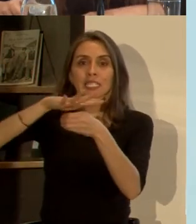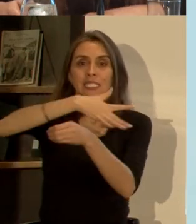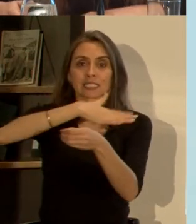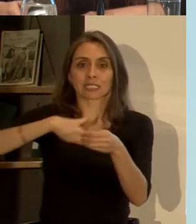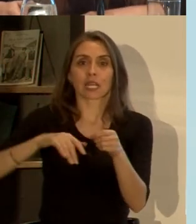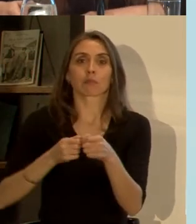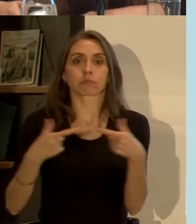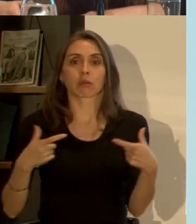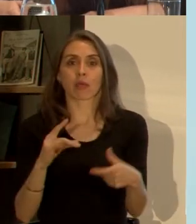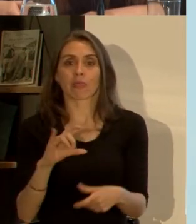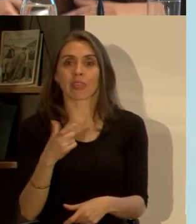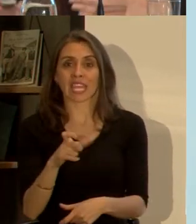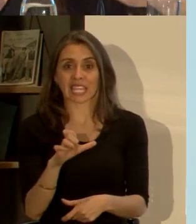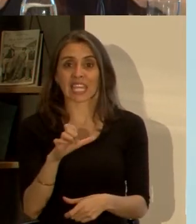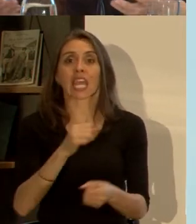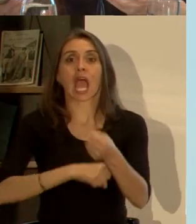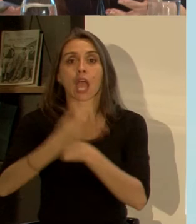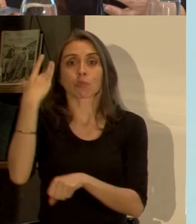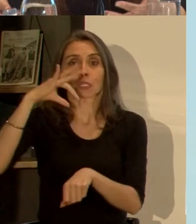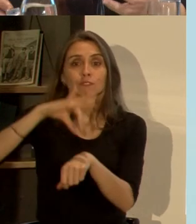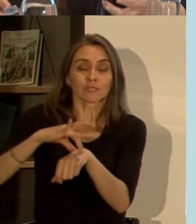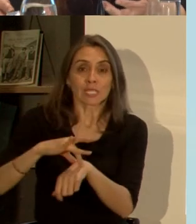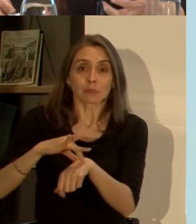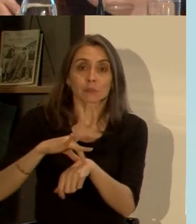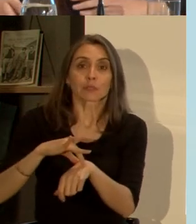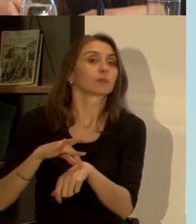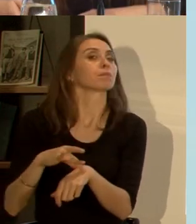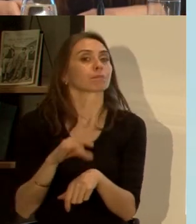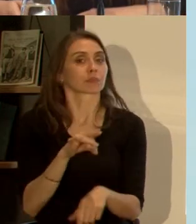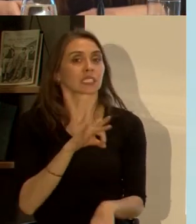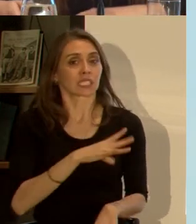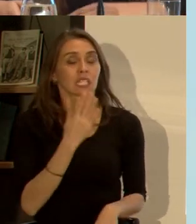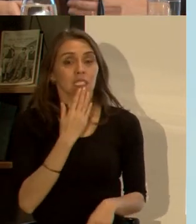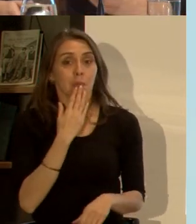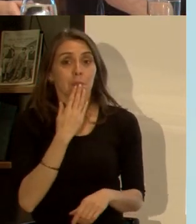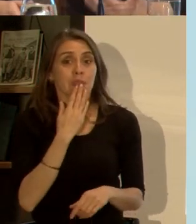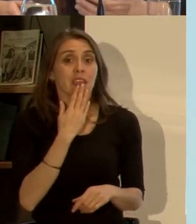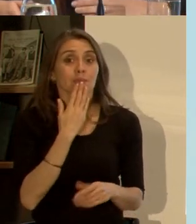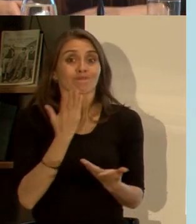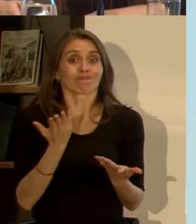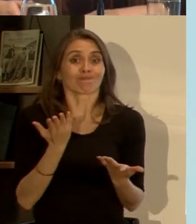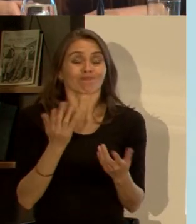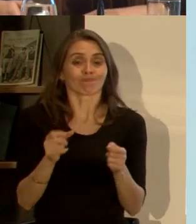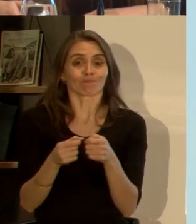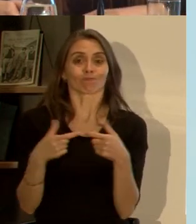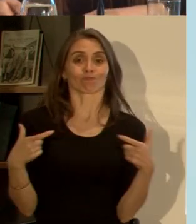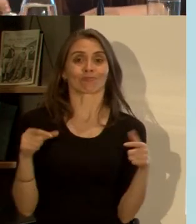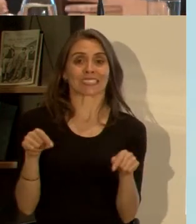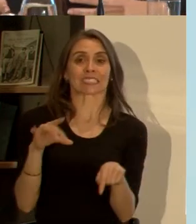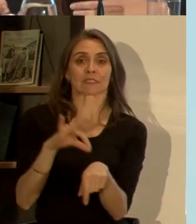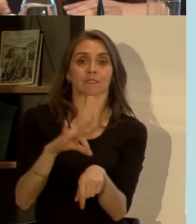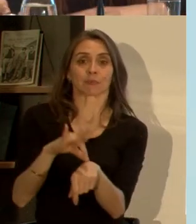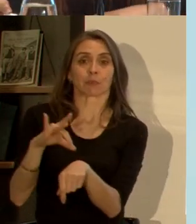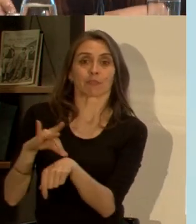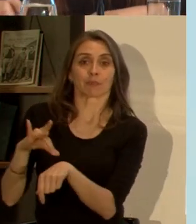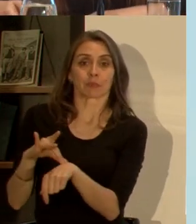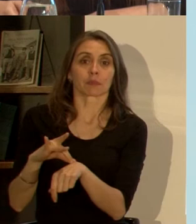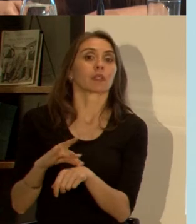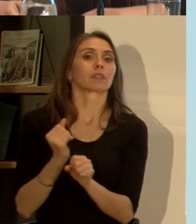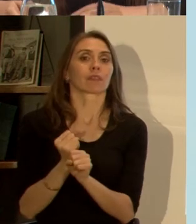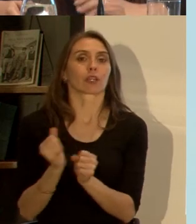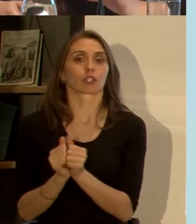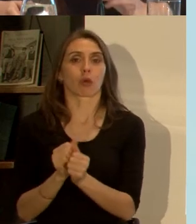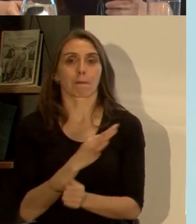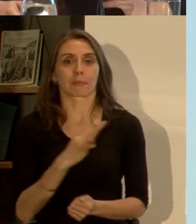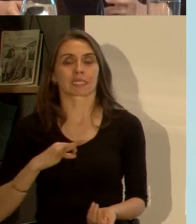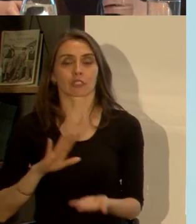un brote de dengue el año pasado en Isla de Pascua por lo tanto no somos ajenos a esta realidad y por eso se está trabajando fuertemente como Ministerio de